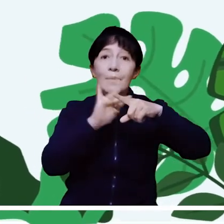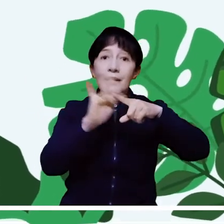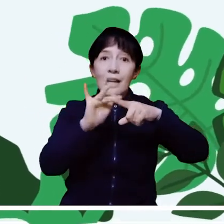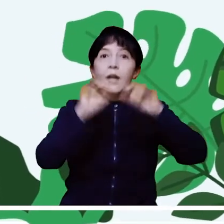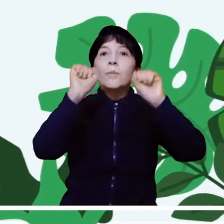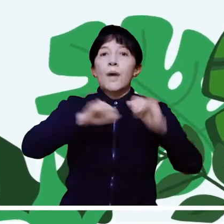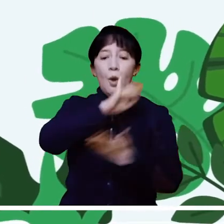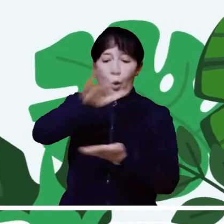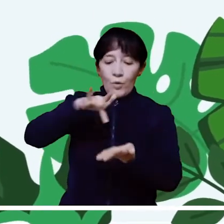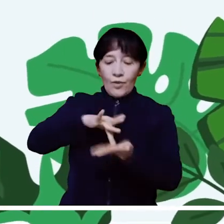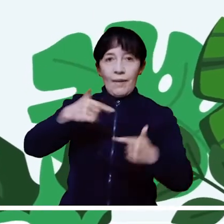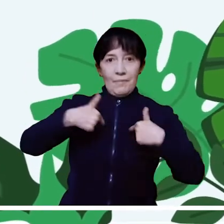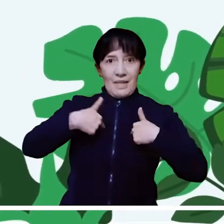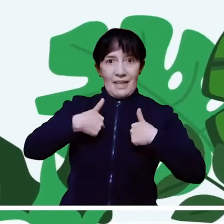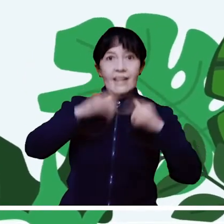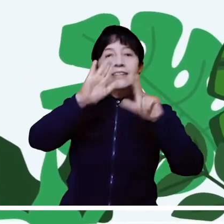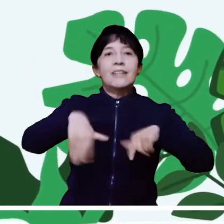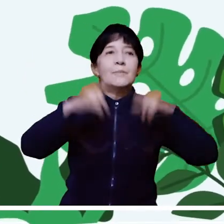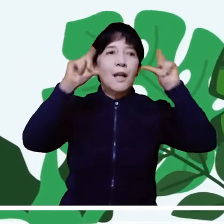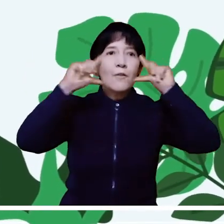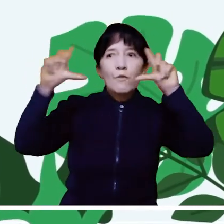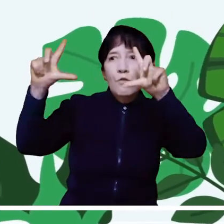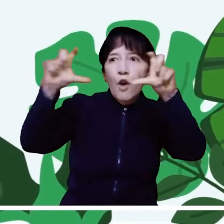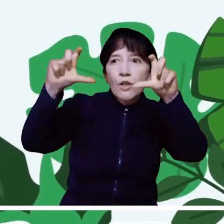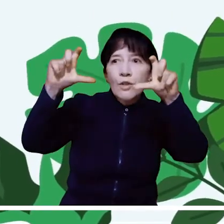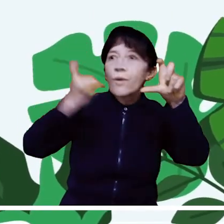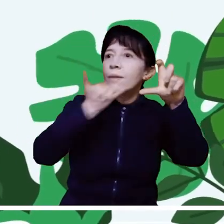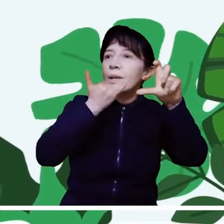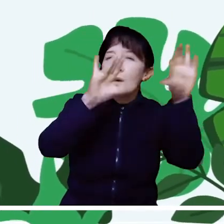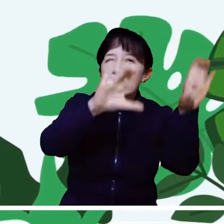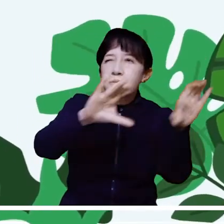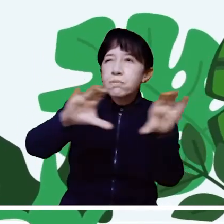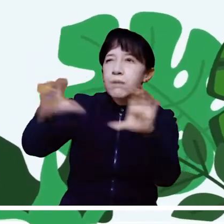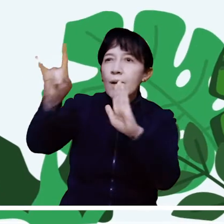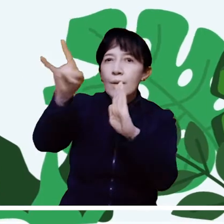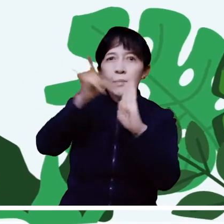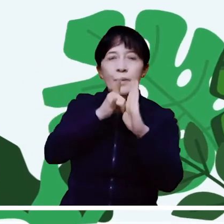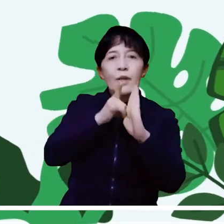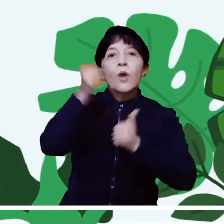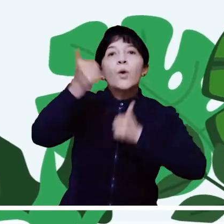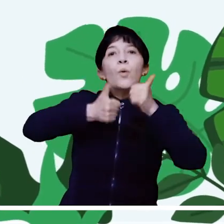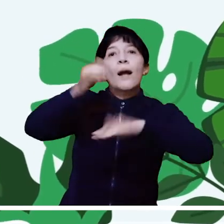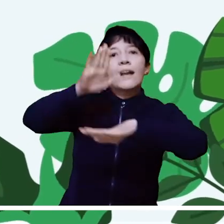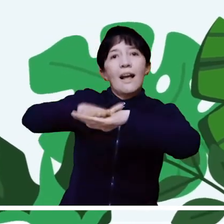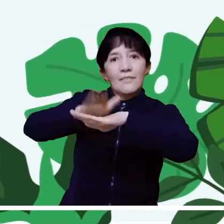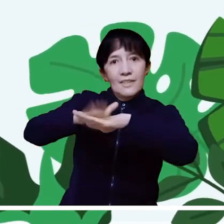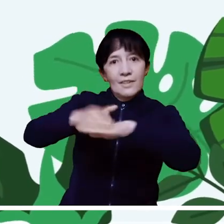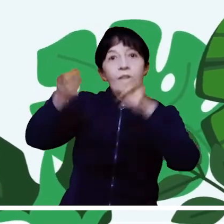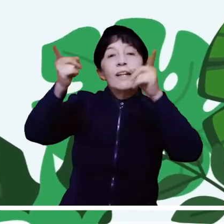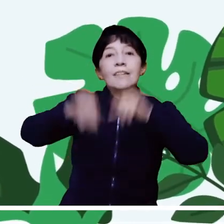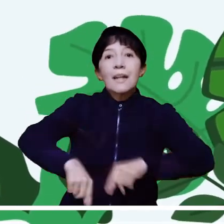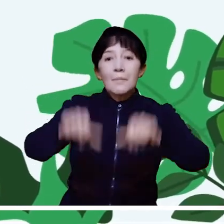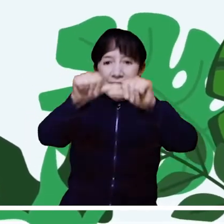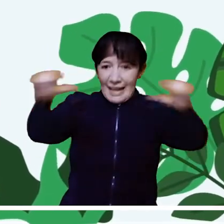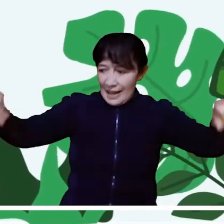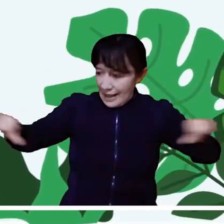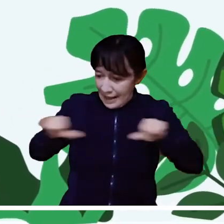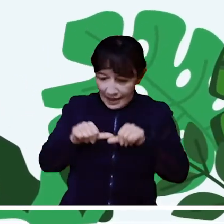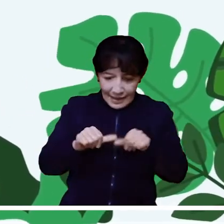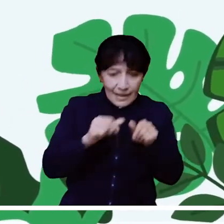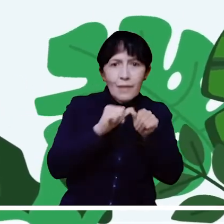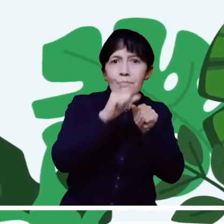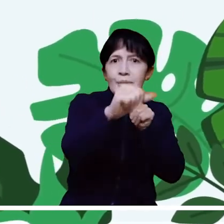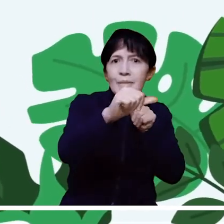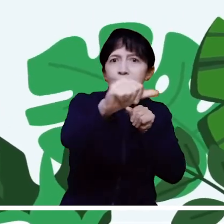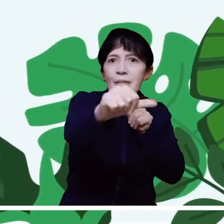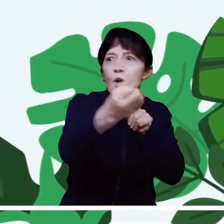localización. Luego, deben tomar la foto del evento, seleccionar el tipo de reporte, indicar la extensión del área